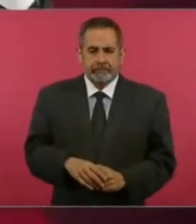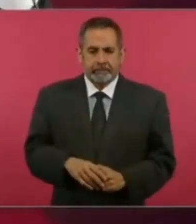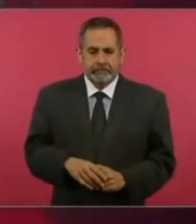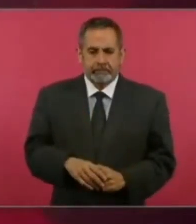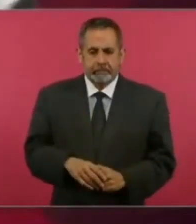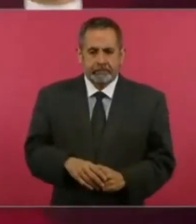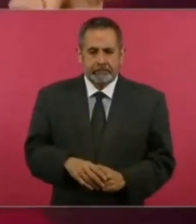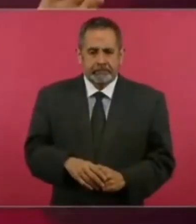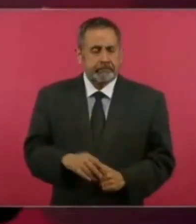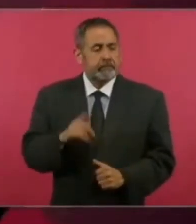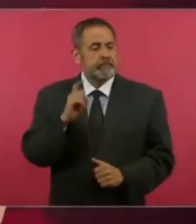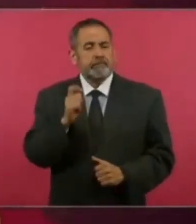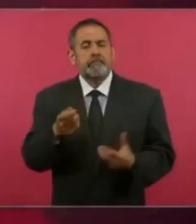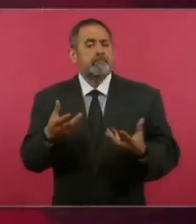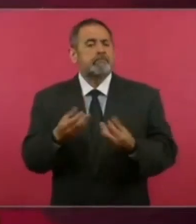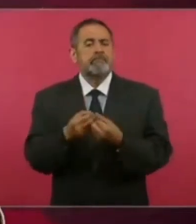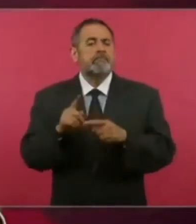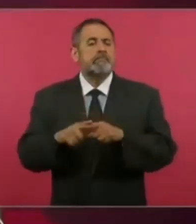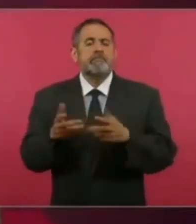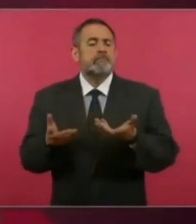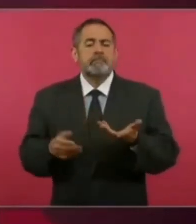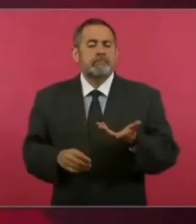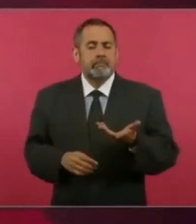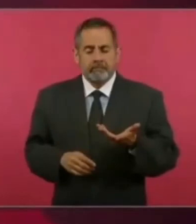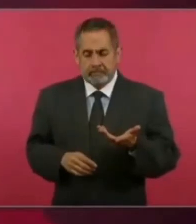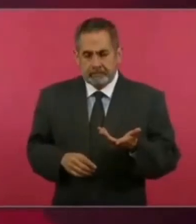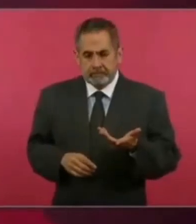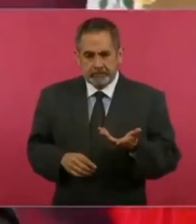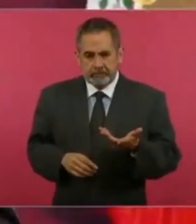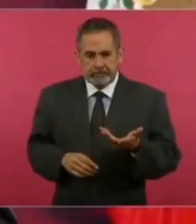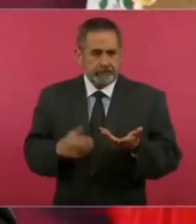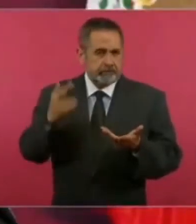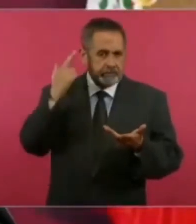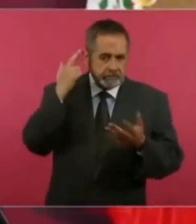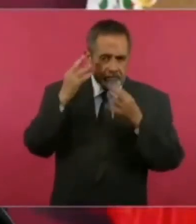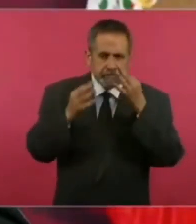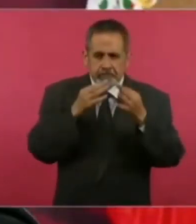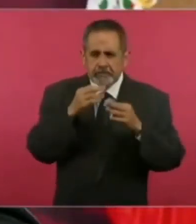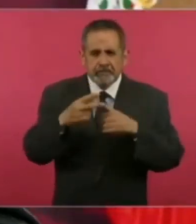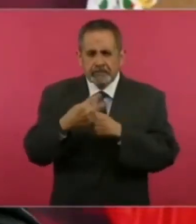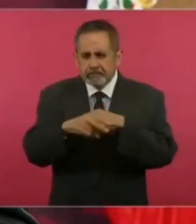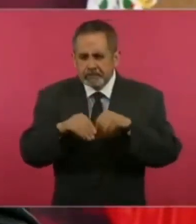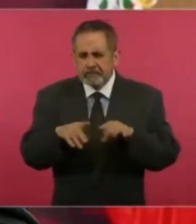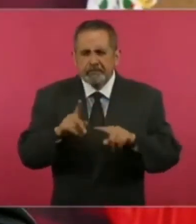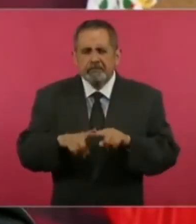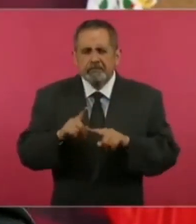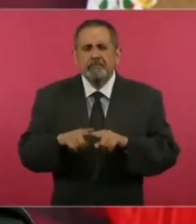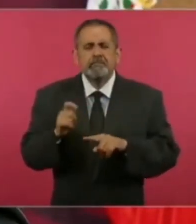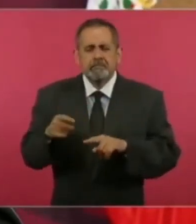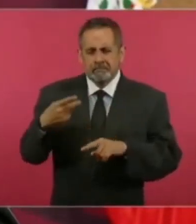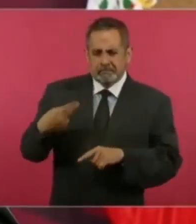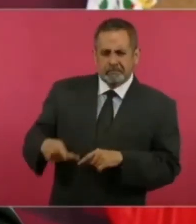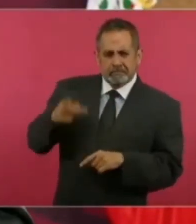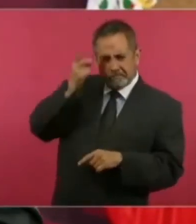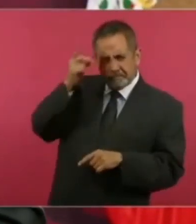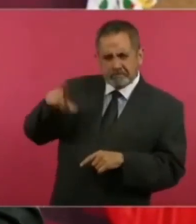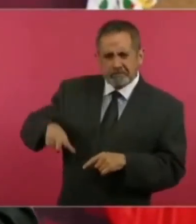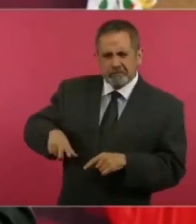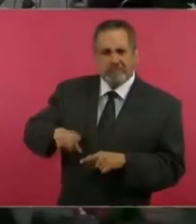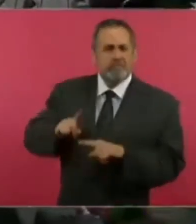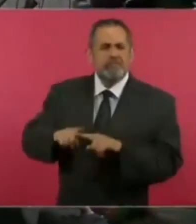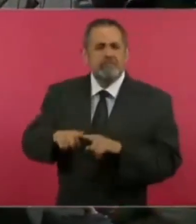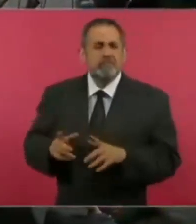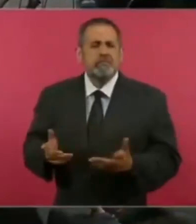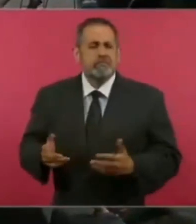¿qué se está haciendo la radio y la televisión que tiene que ver con lo público?